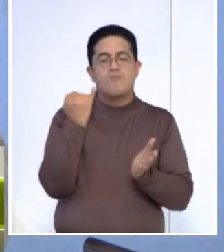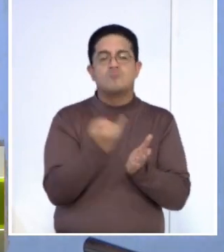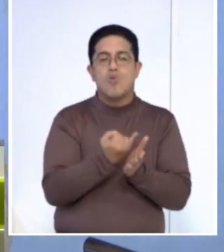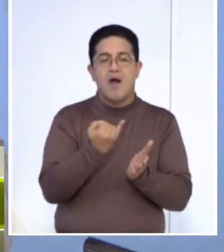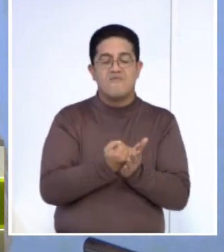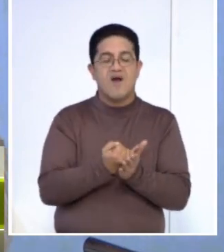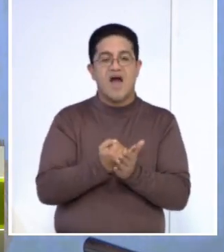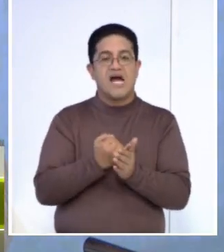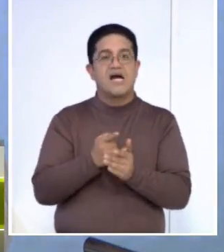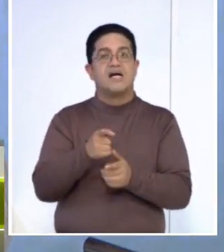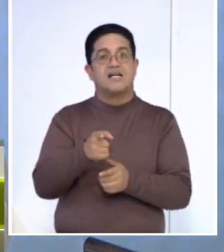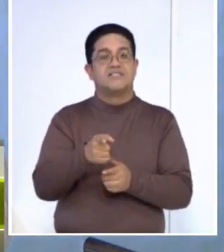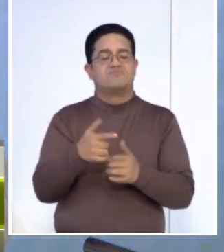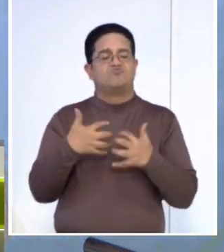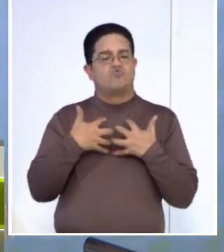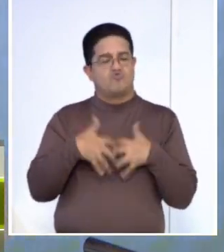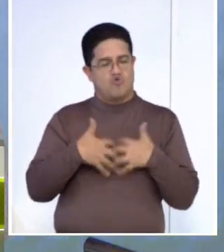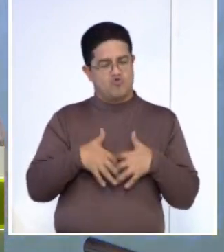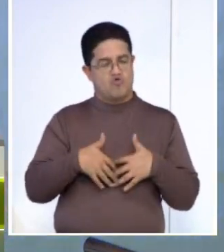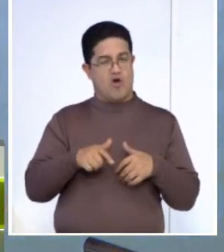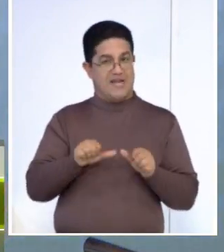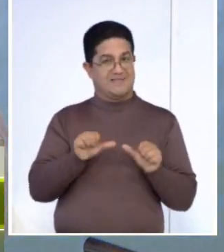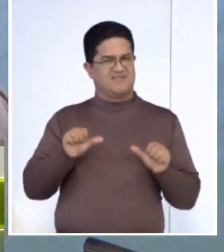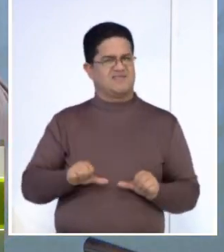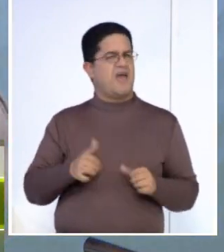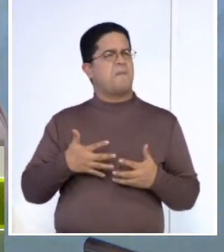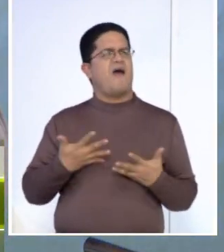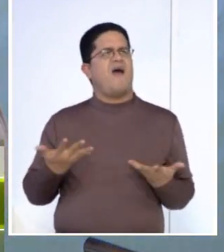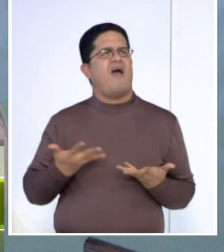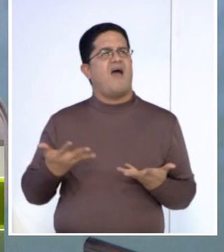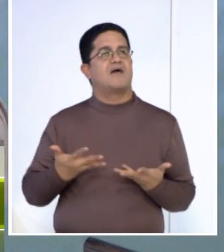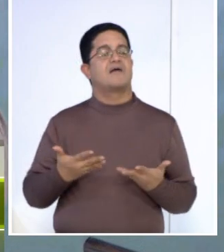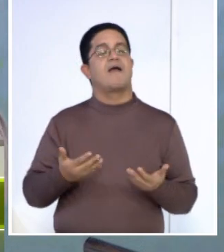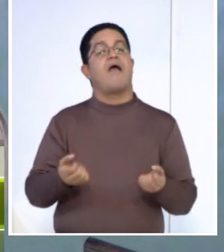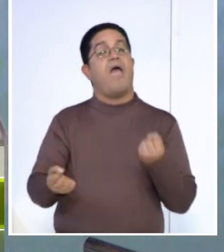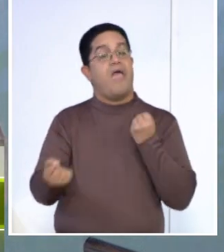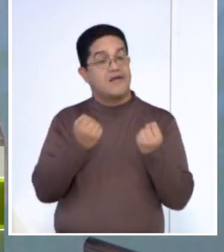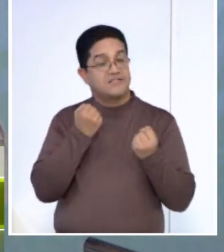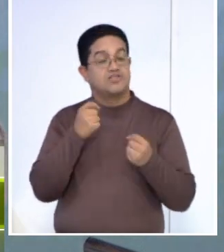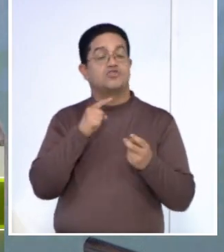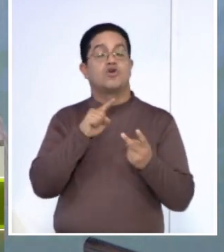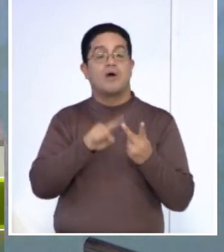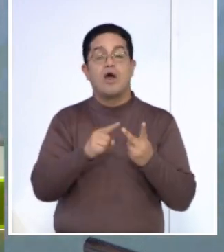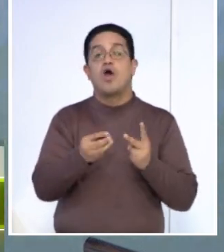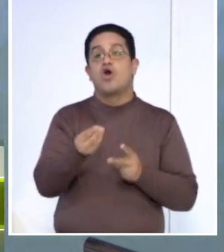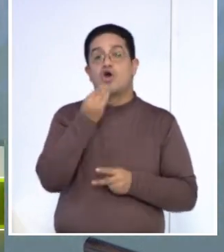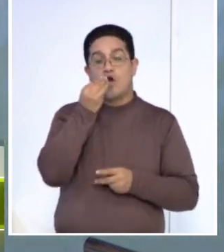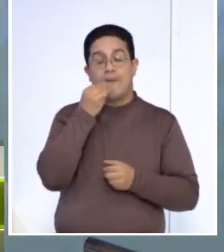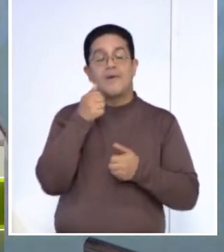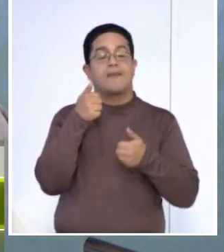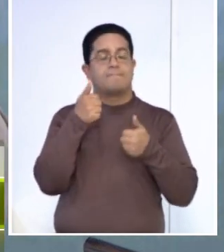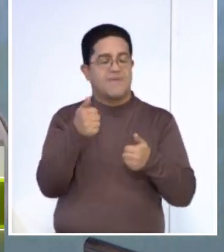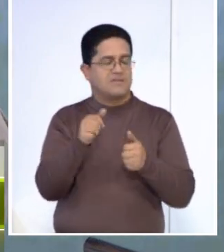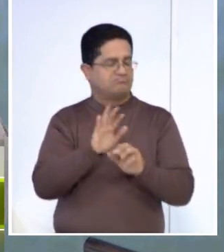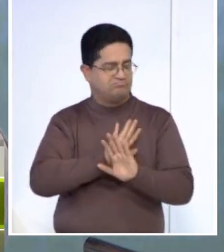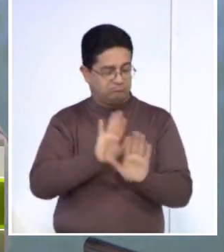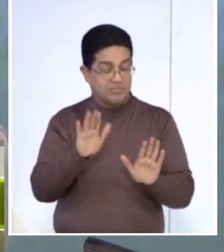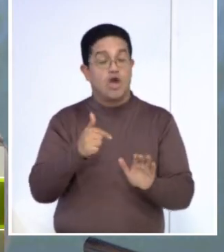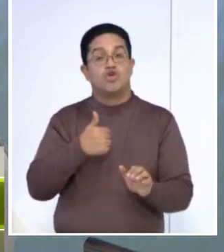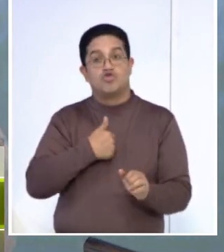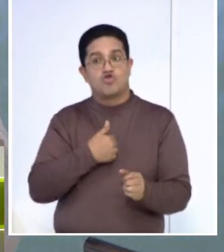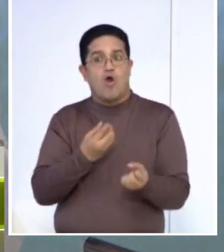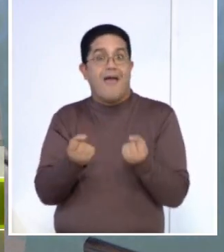sistema inmunológico funcione correctamente, valga la redundancia, es ejercicio y alimentación saludable. Eso es todo. Si yo hago